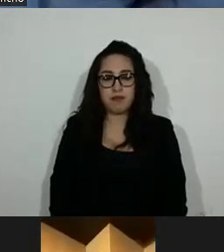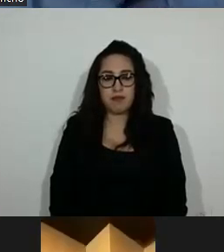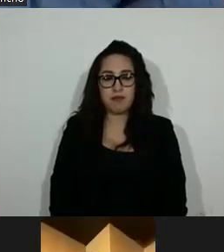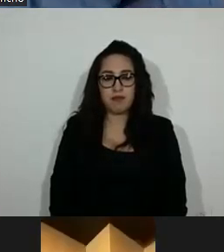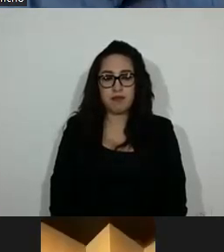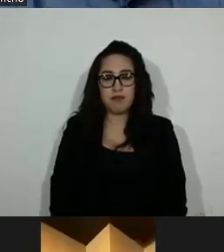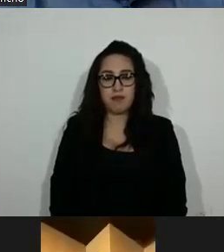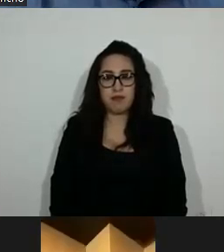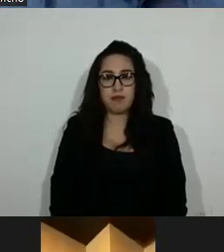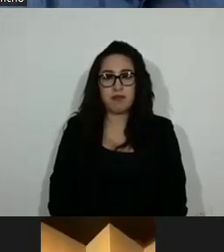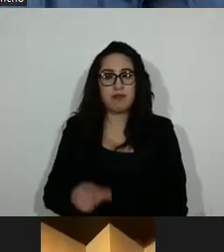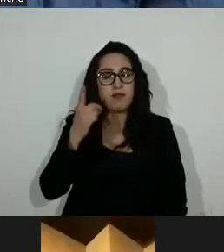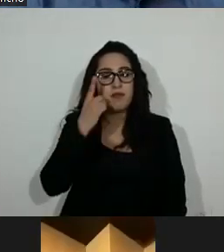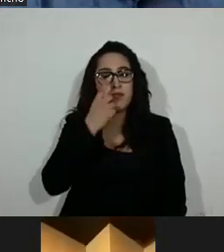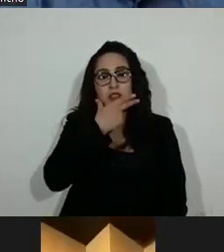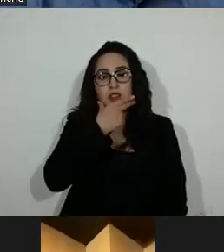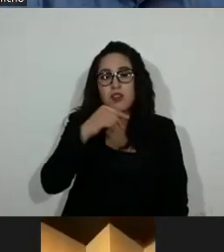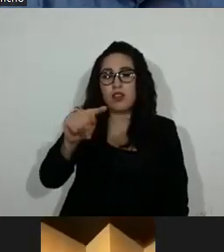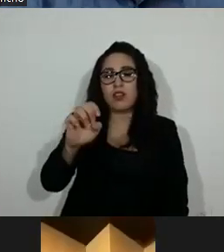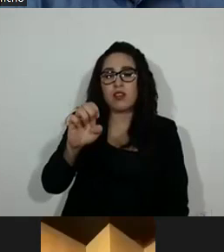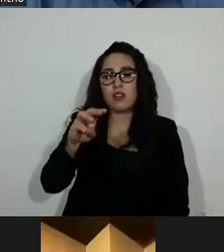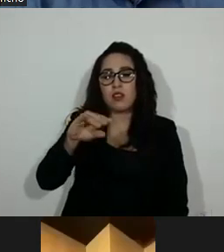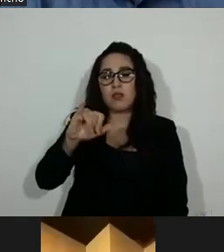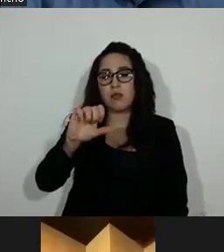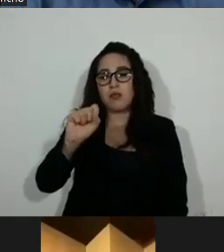Diputado Temístocles Villanueva.